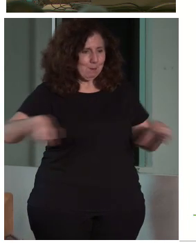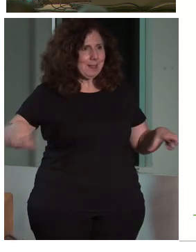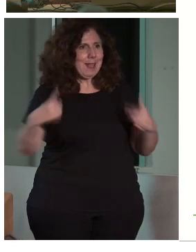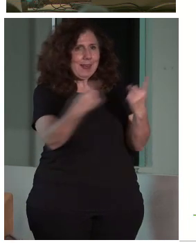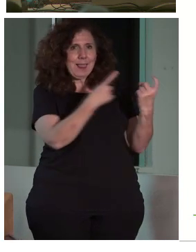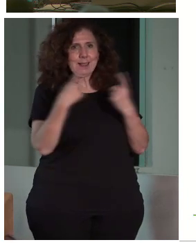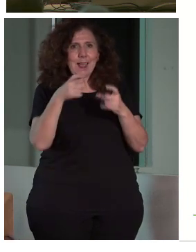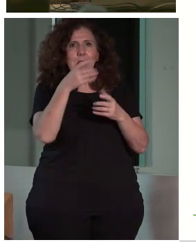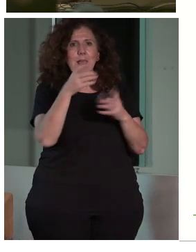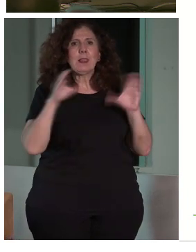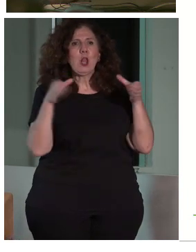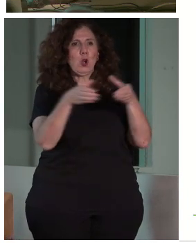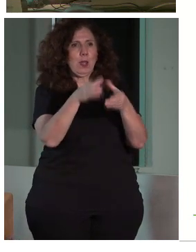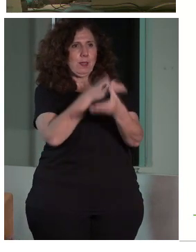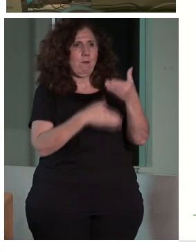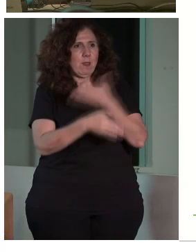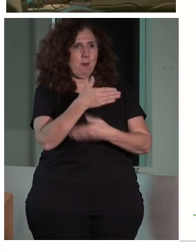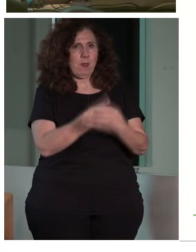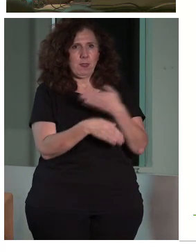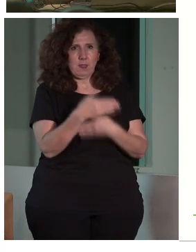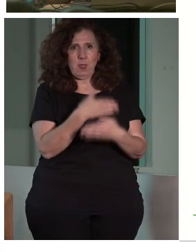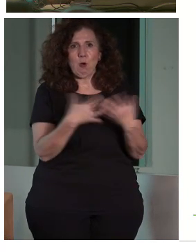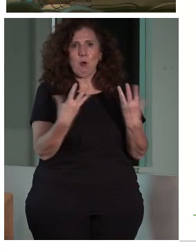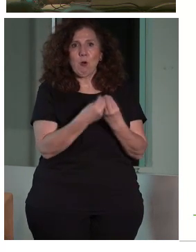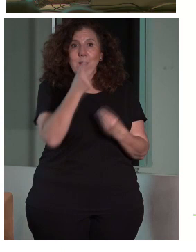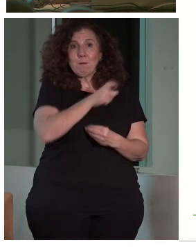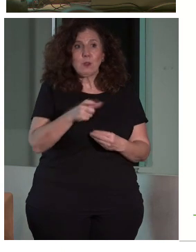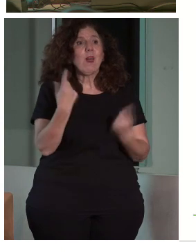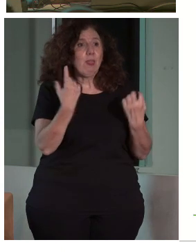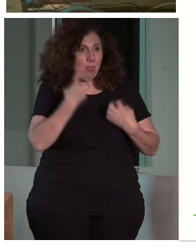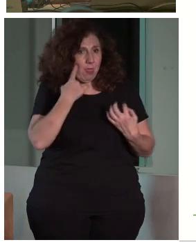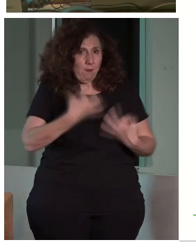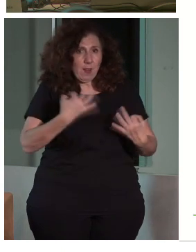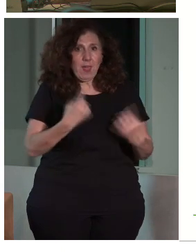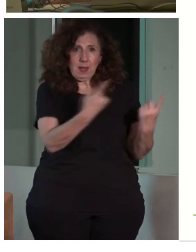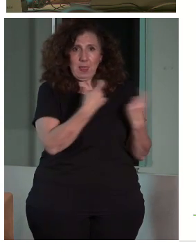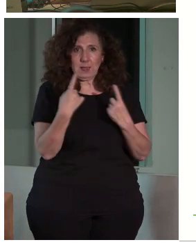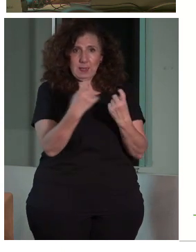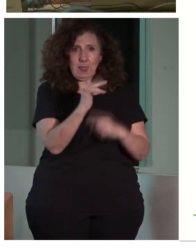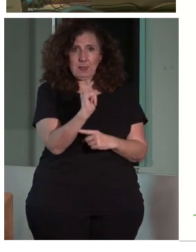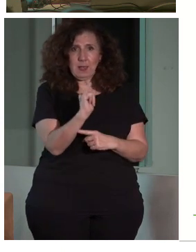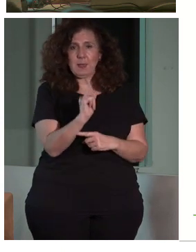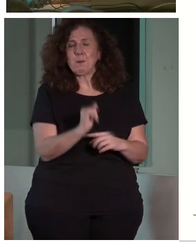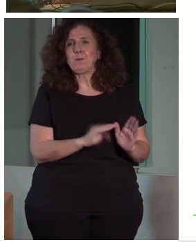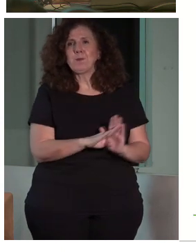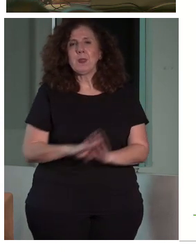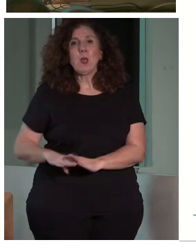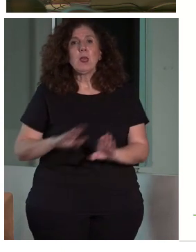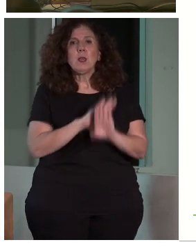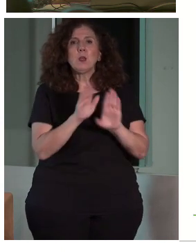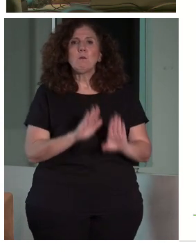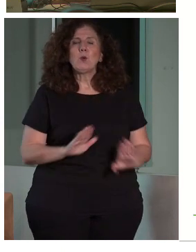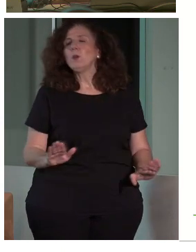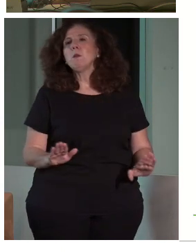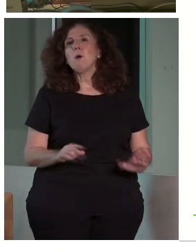las necesidades, ¿no? Y con las personas que tienen esas necesidades. Y, por último, algo muy importante que